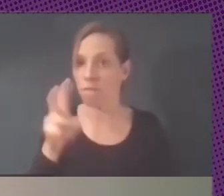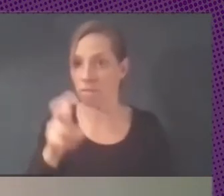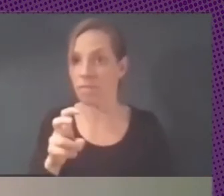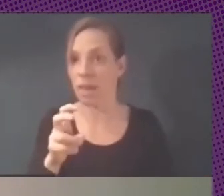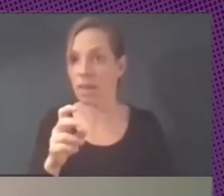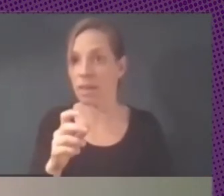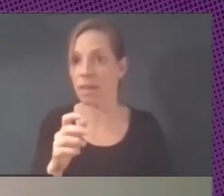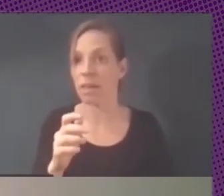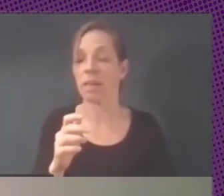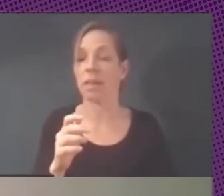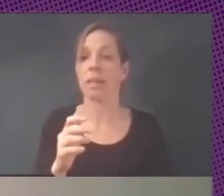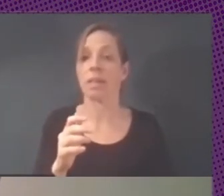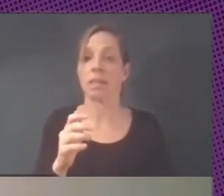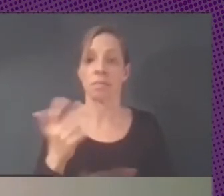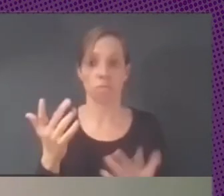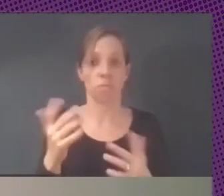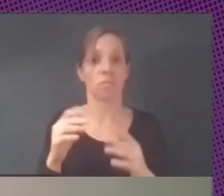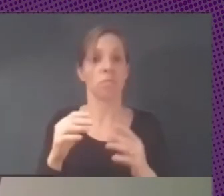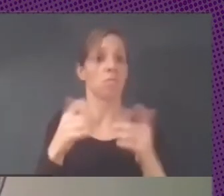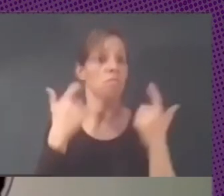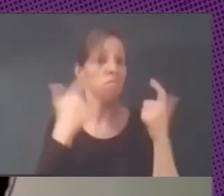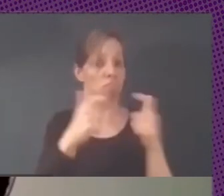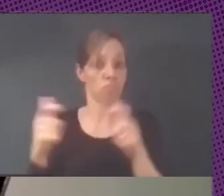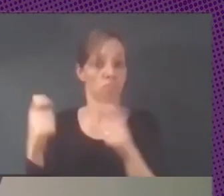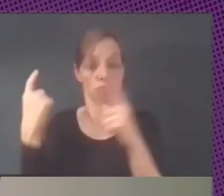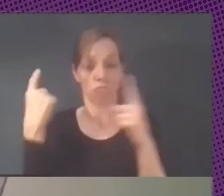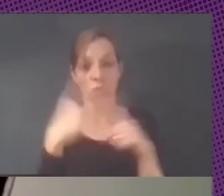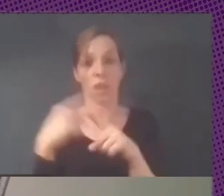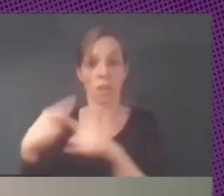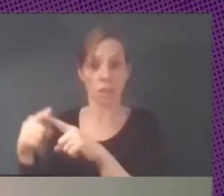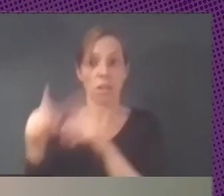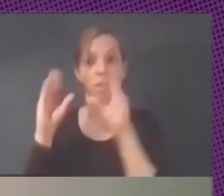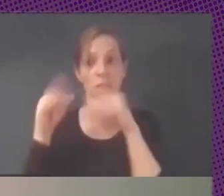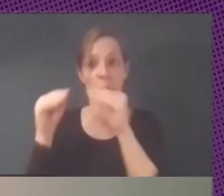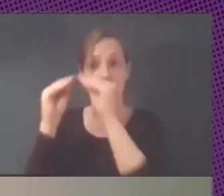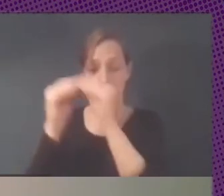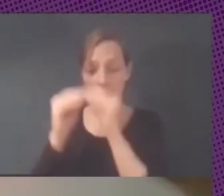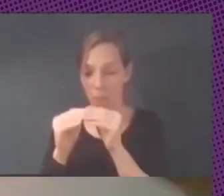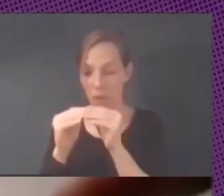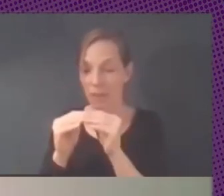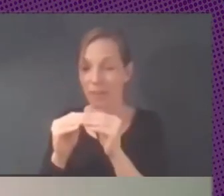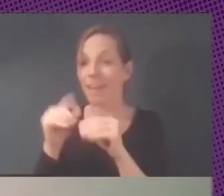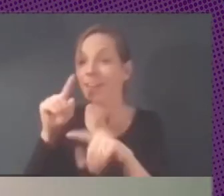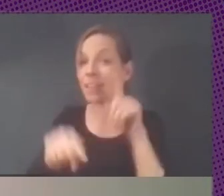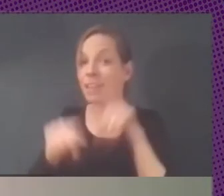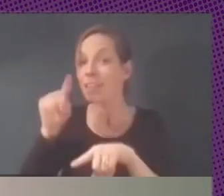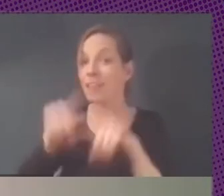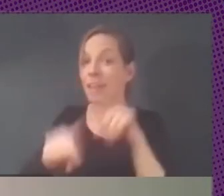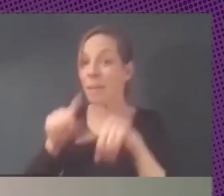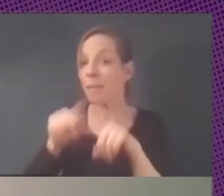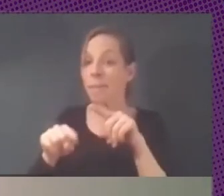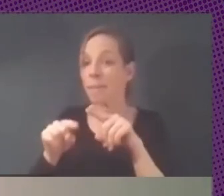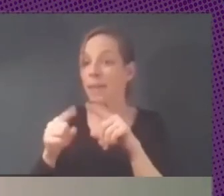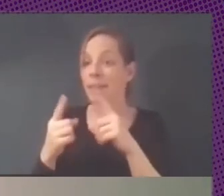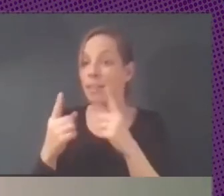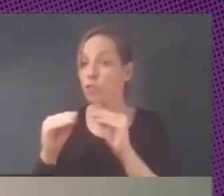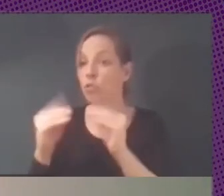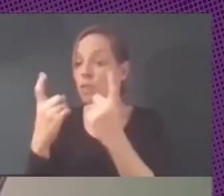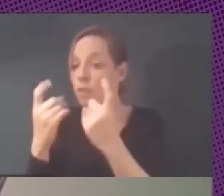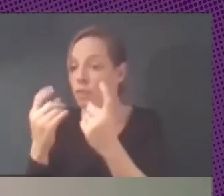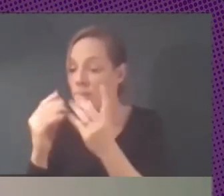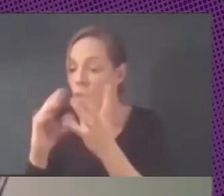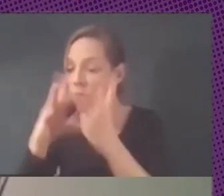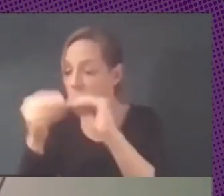en el caso de Primaria distintos módulos que desarrolló y que terminaron estando nuevamente en el central para que se redistribuya y lo utilice el resto de los